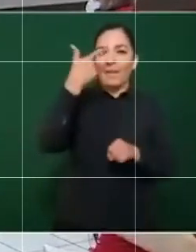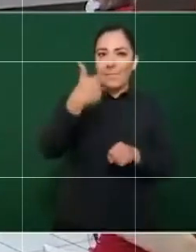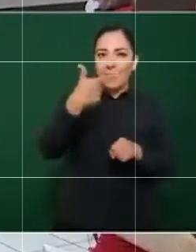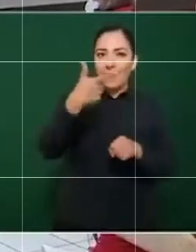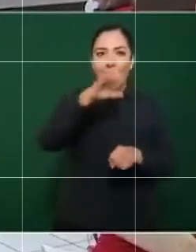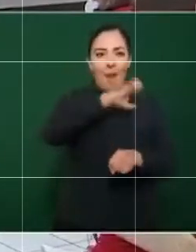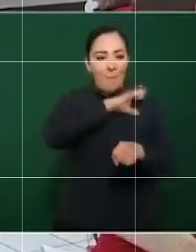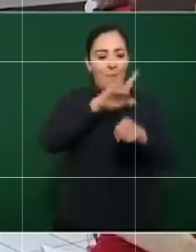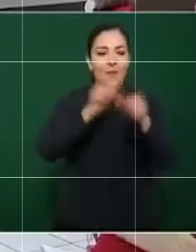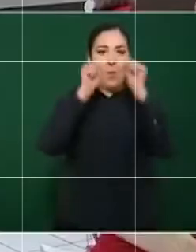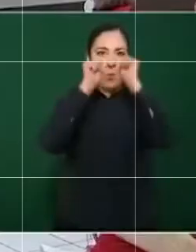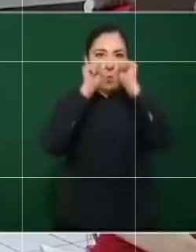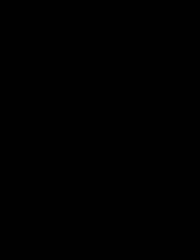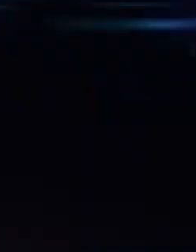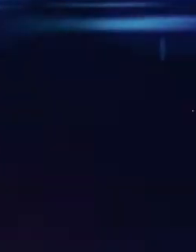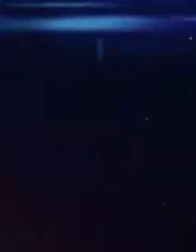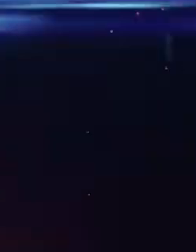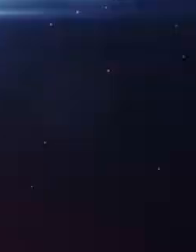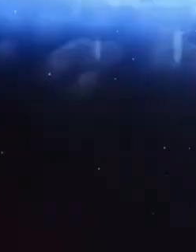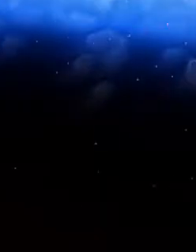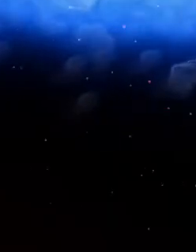más de 5 mil millones de pesos.